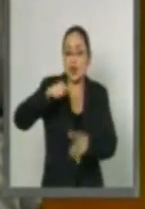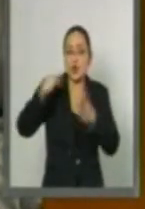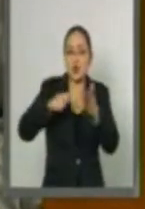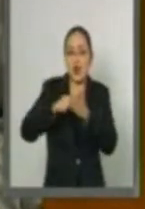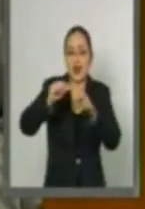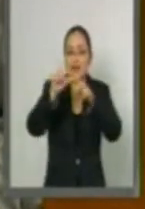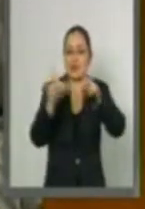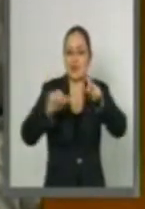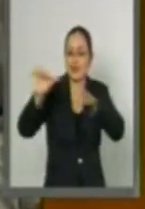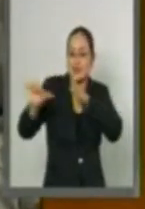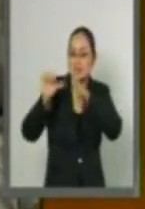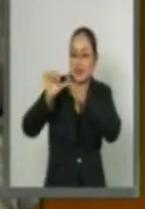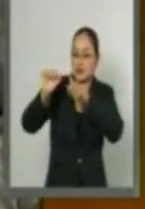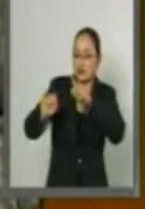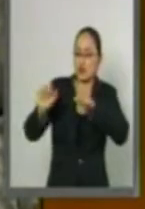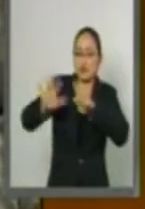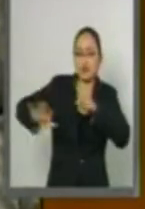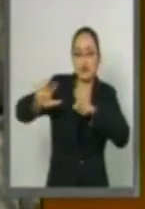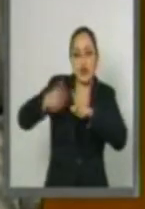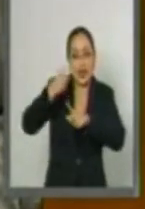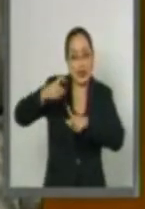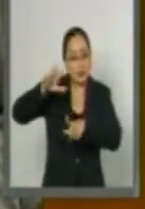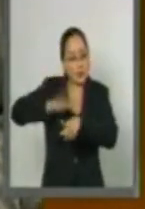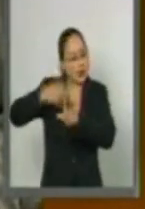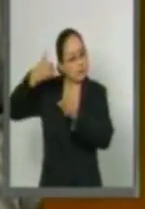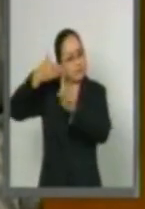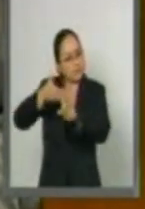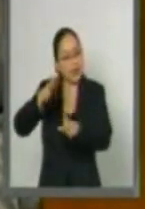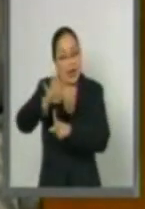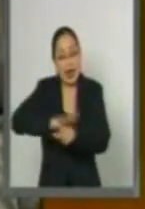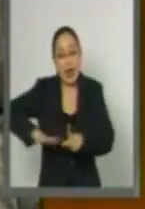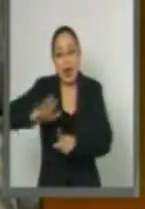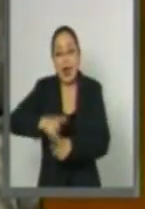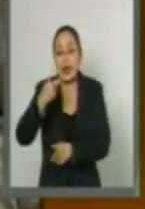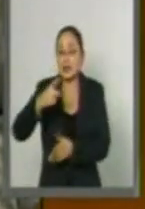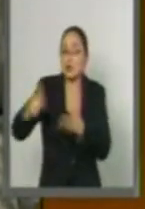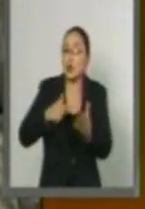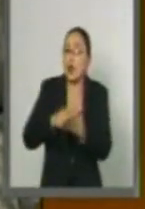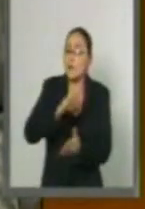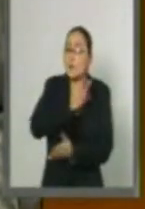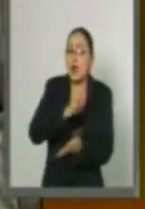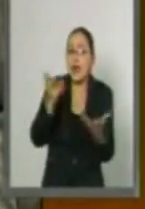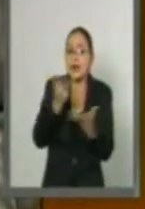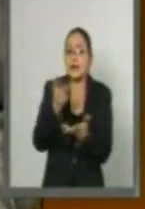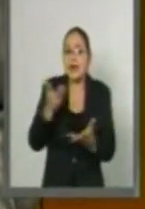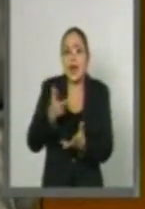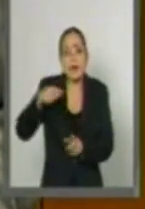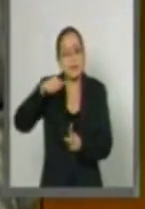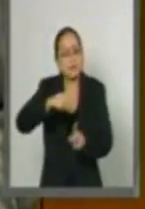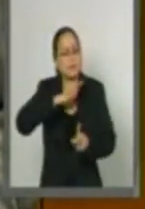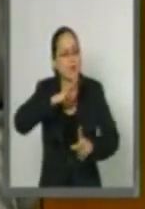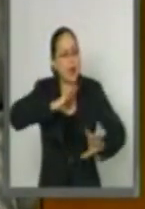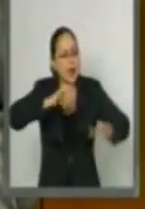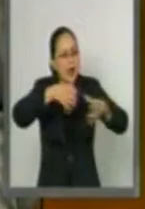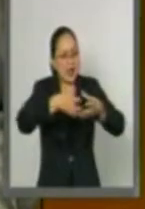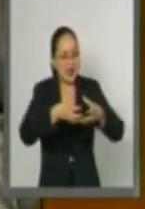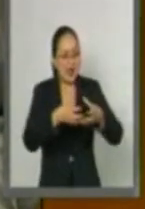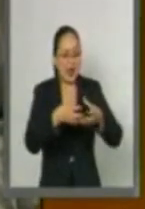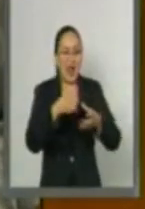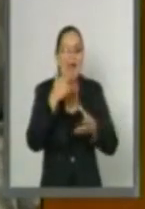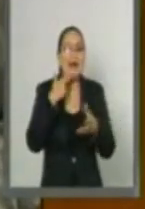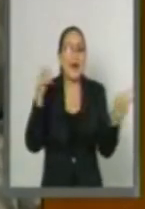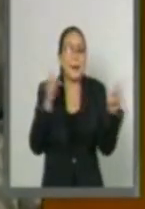centro y sureste de nuestro país, zonas con condiciones para el establecimiento de colmenares. No obstante,